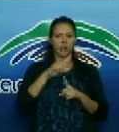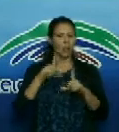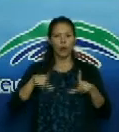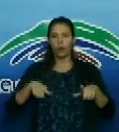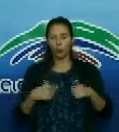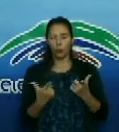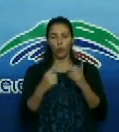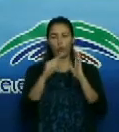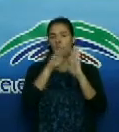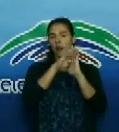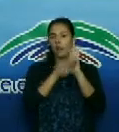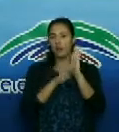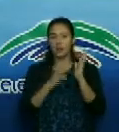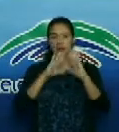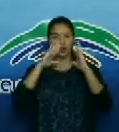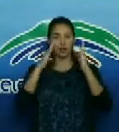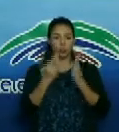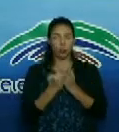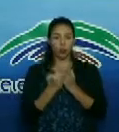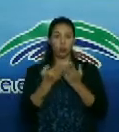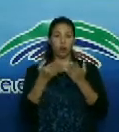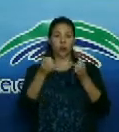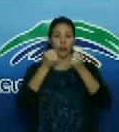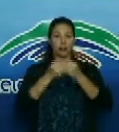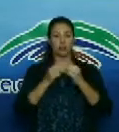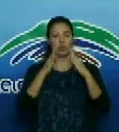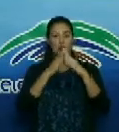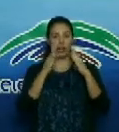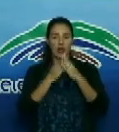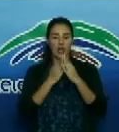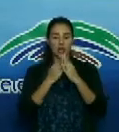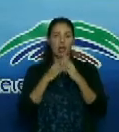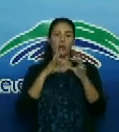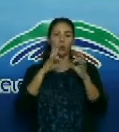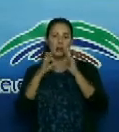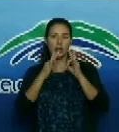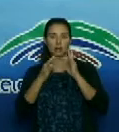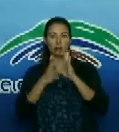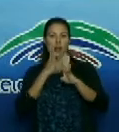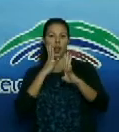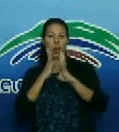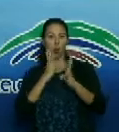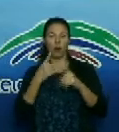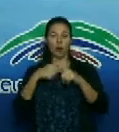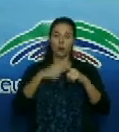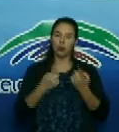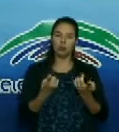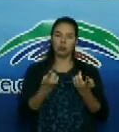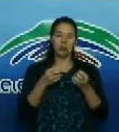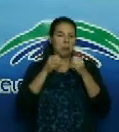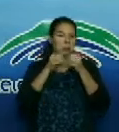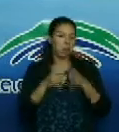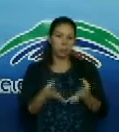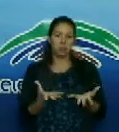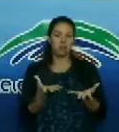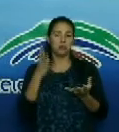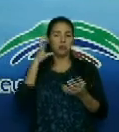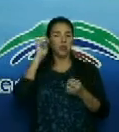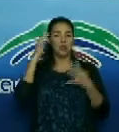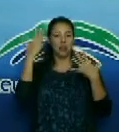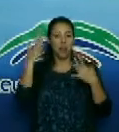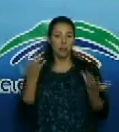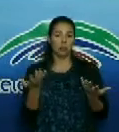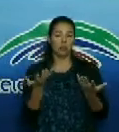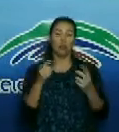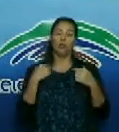todos en las calles, en los hogares, estamos echando por tierra este trabajo. Así que yo desde acá estoy haciendo el llamado nuevamente a